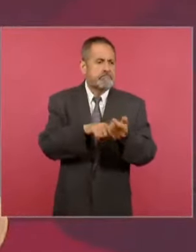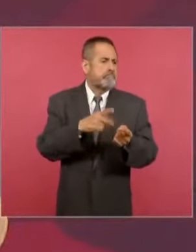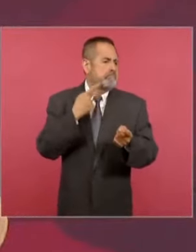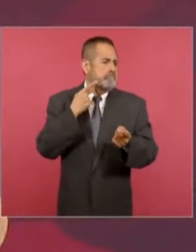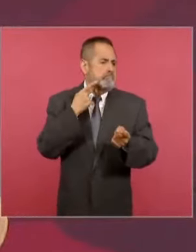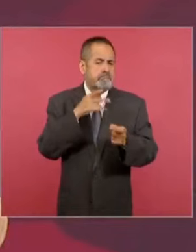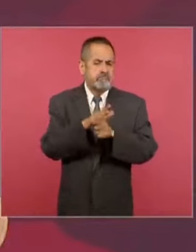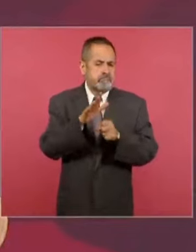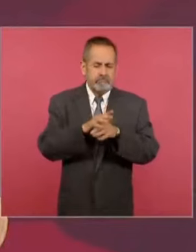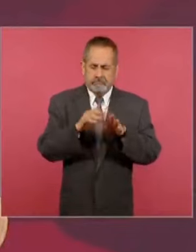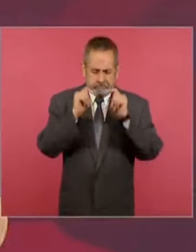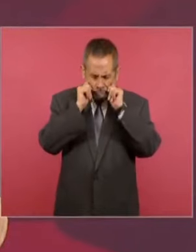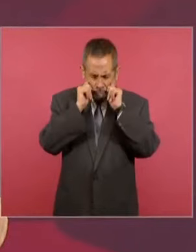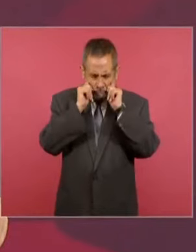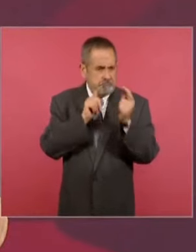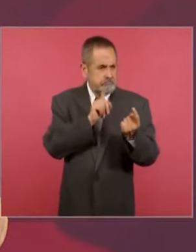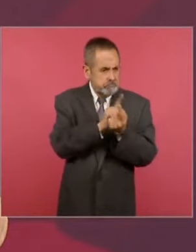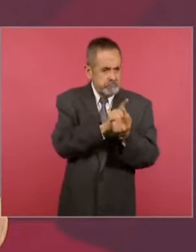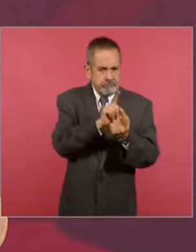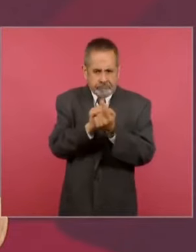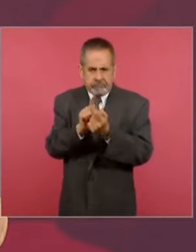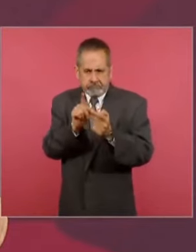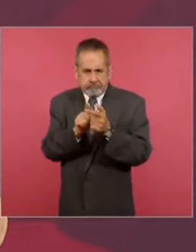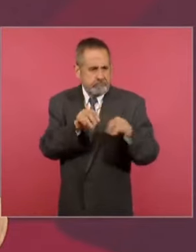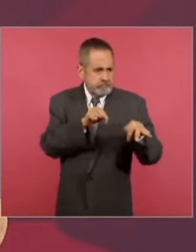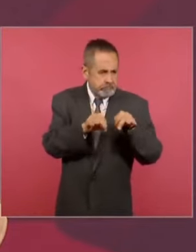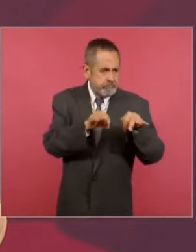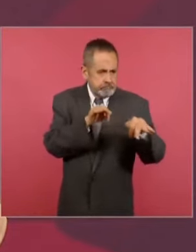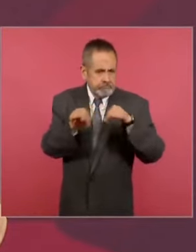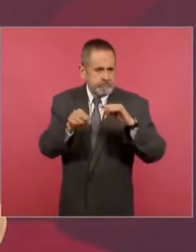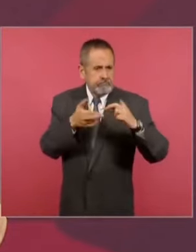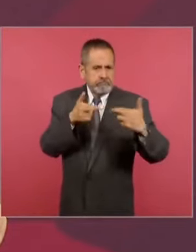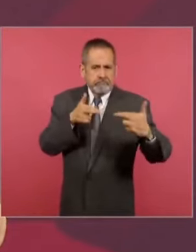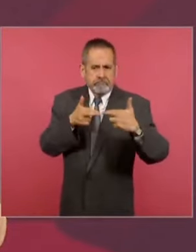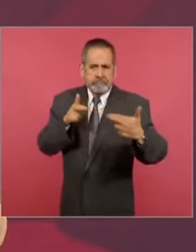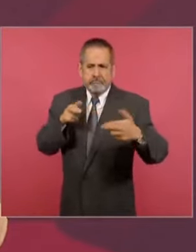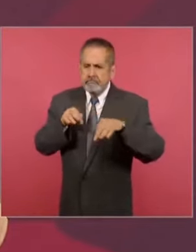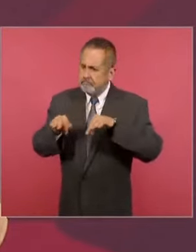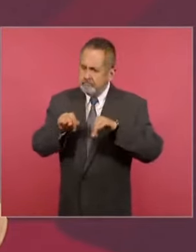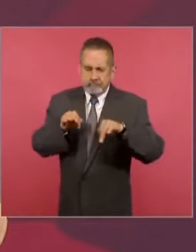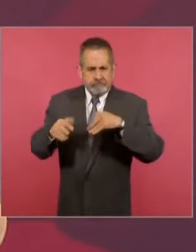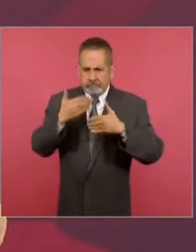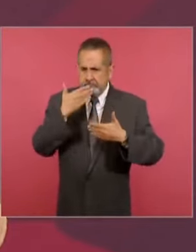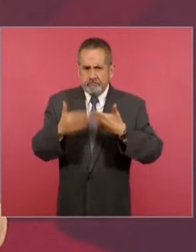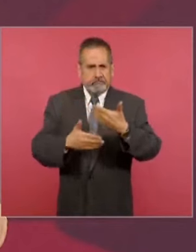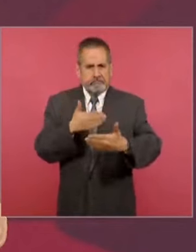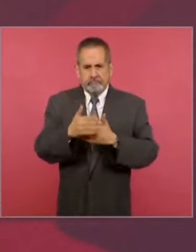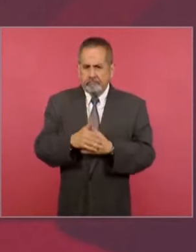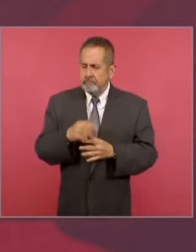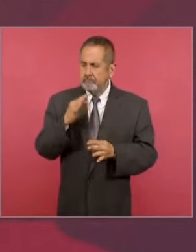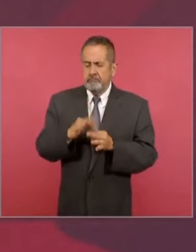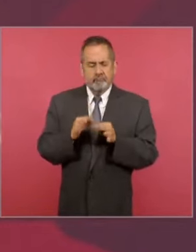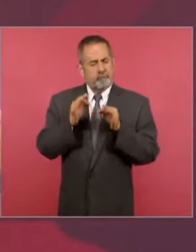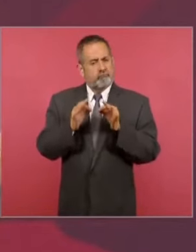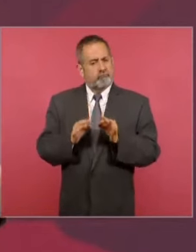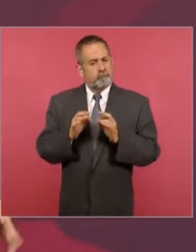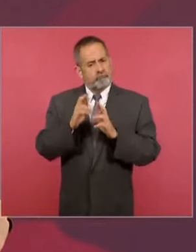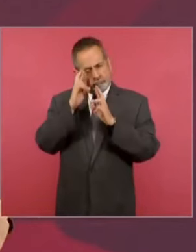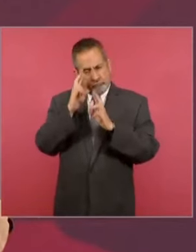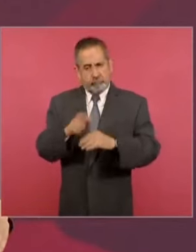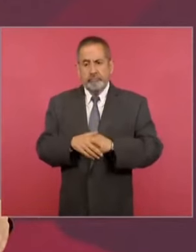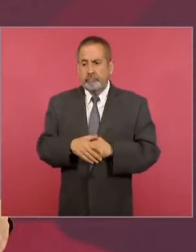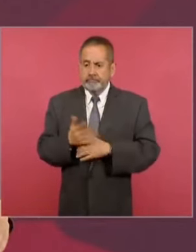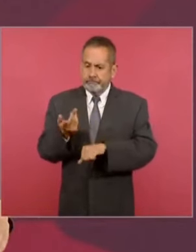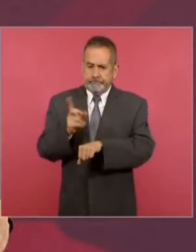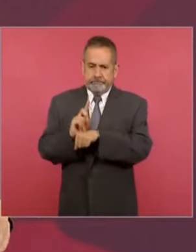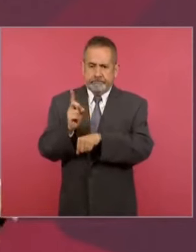su pertenencia política. Se trabaja de manera institucional todos